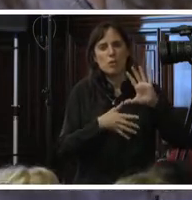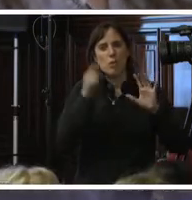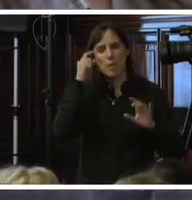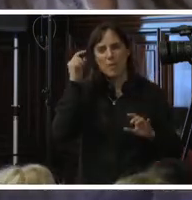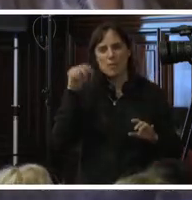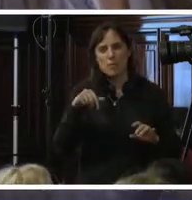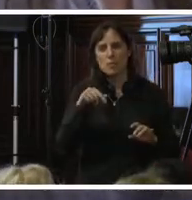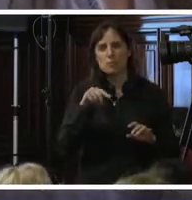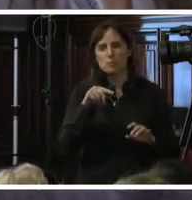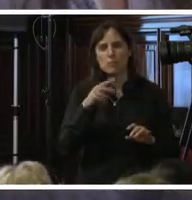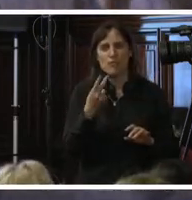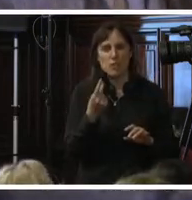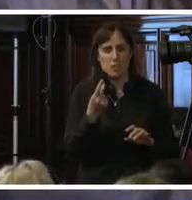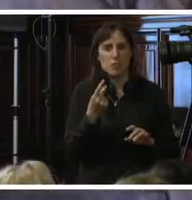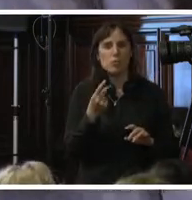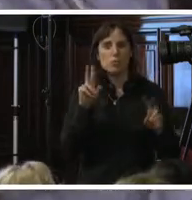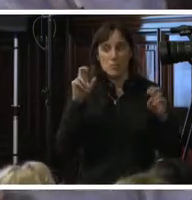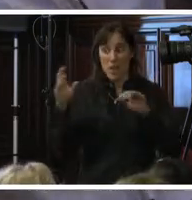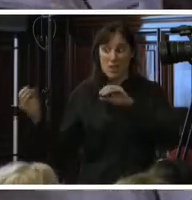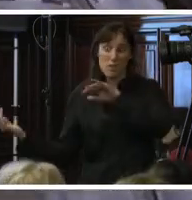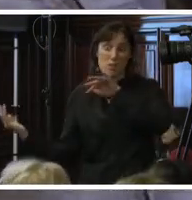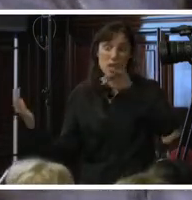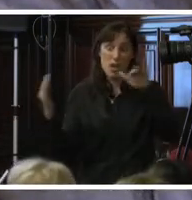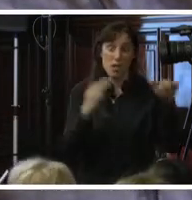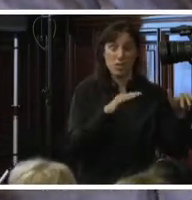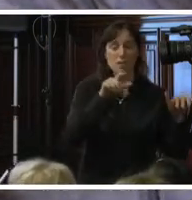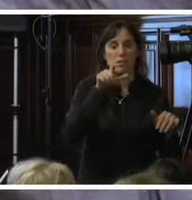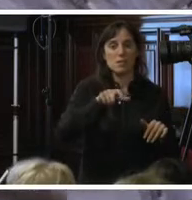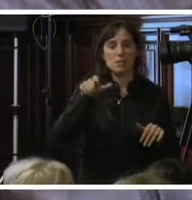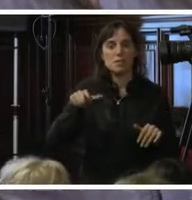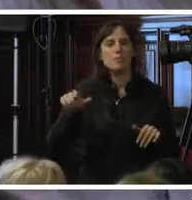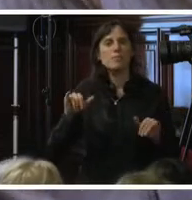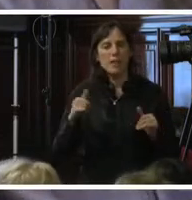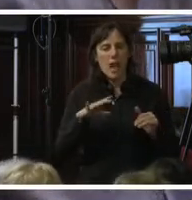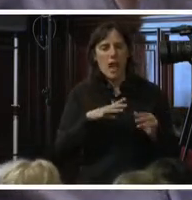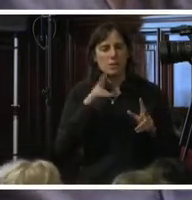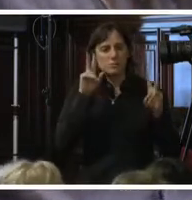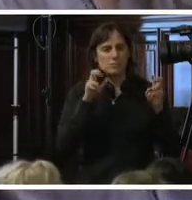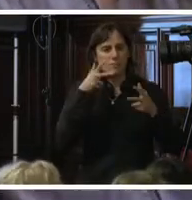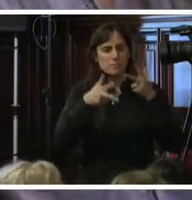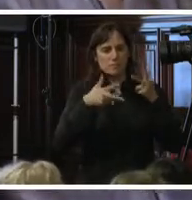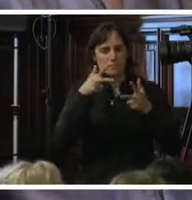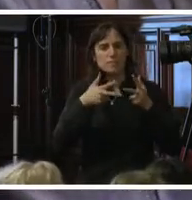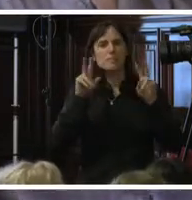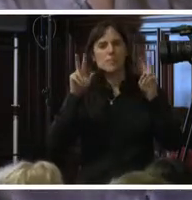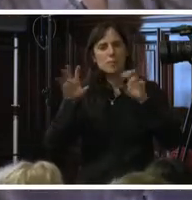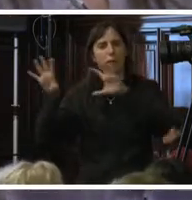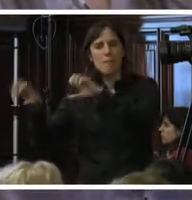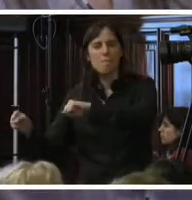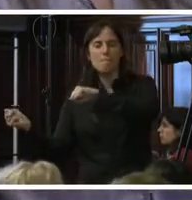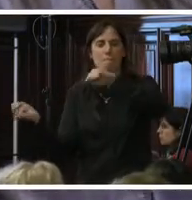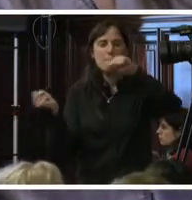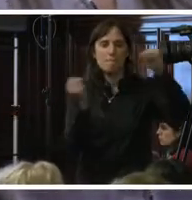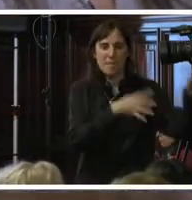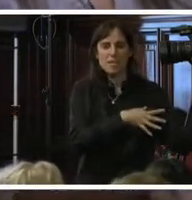sobre niños migrantes. y nosotros hemos hecho un apartado especial sobre la situación de trata en relación a la infancia